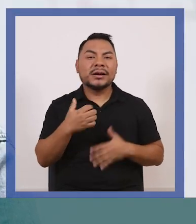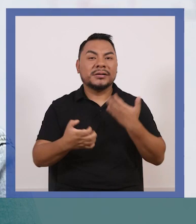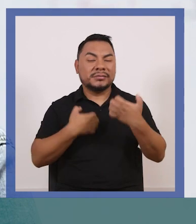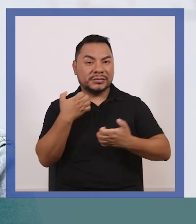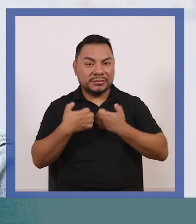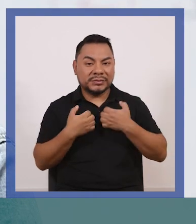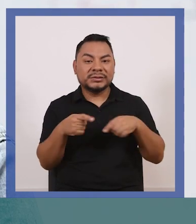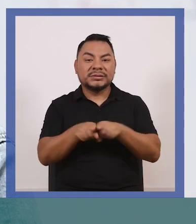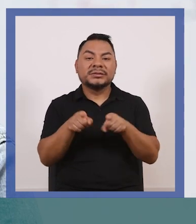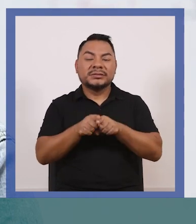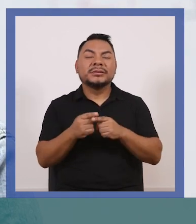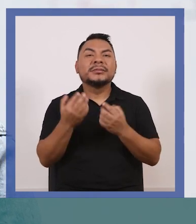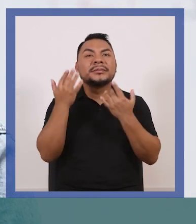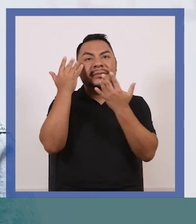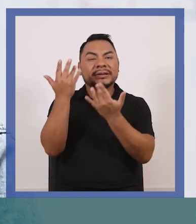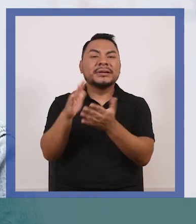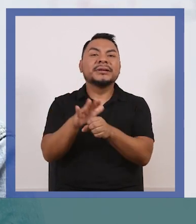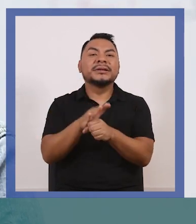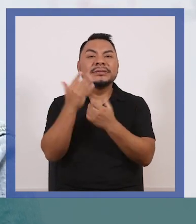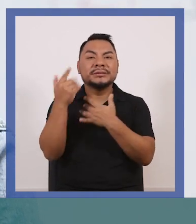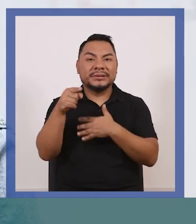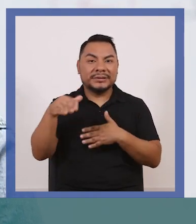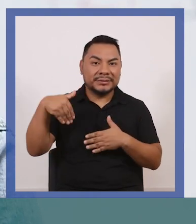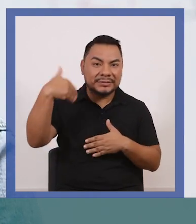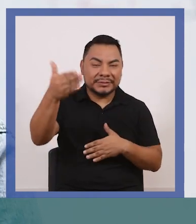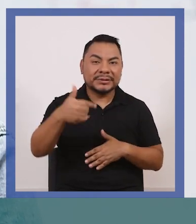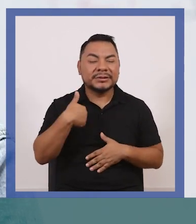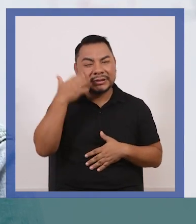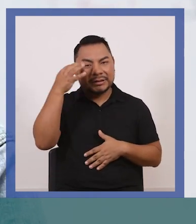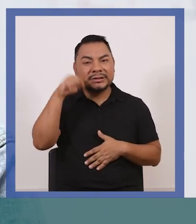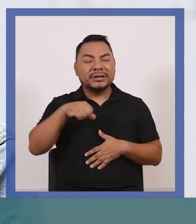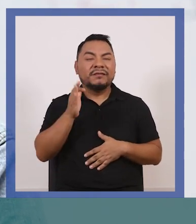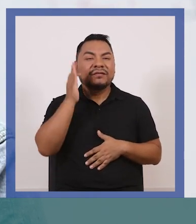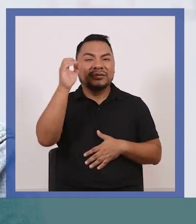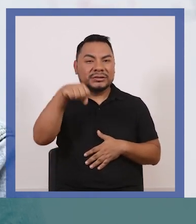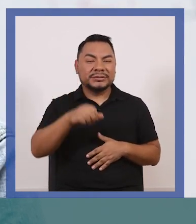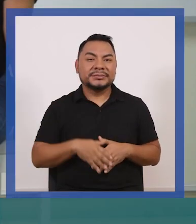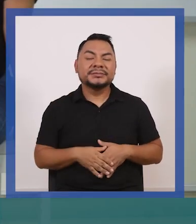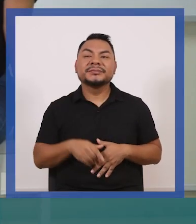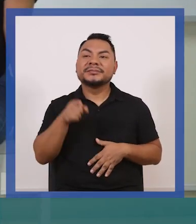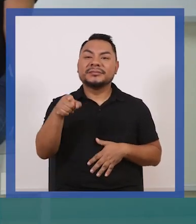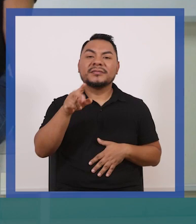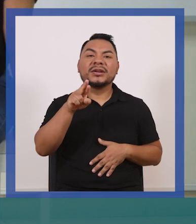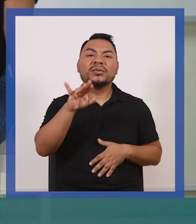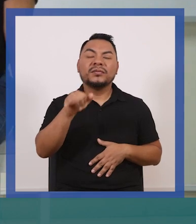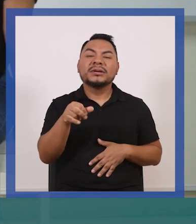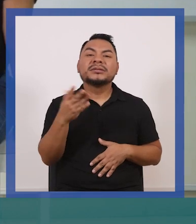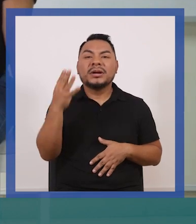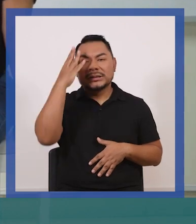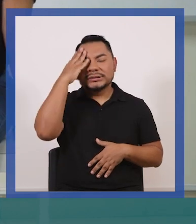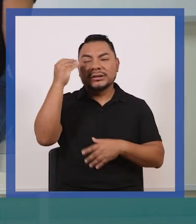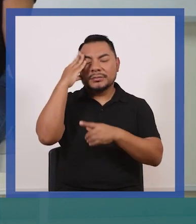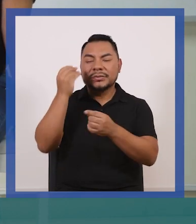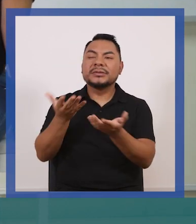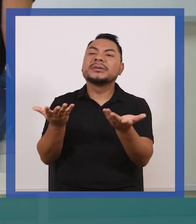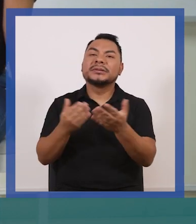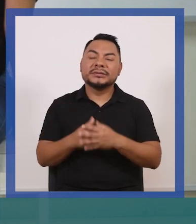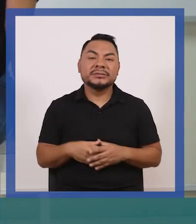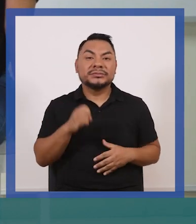me emociona y me llena de esperanza por lo que se viene. Yo creo que sí tenemos futuro. Eso es. Rubí, ¿qué tal la experiencia?